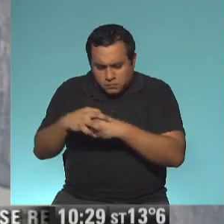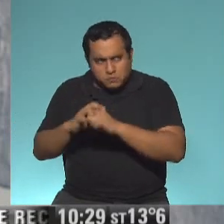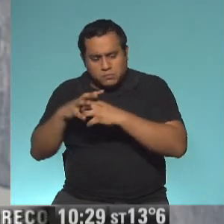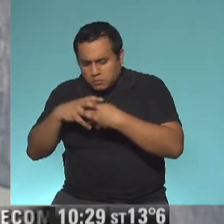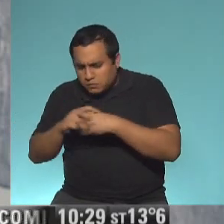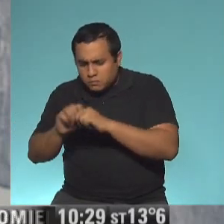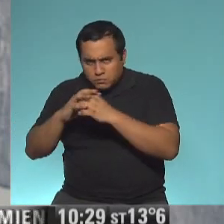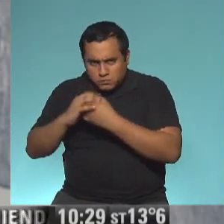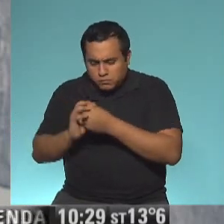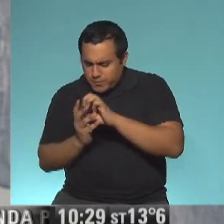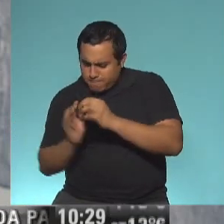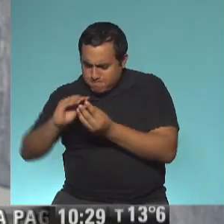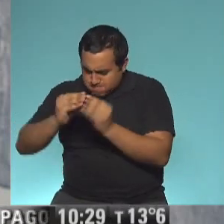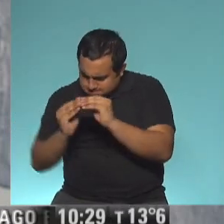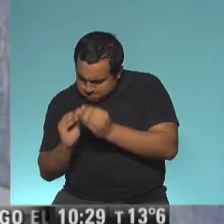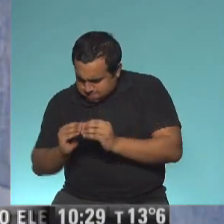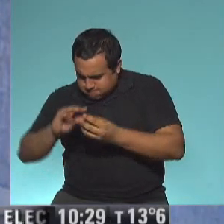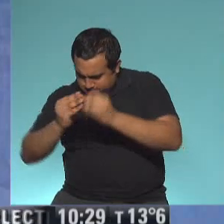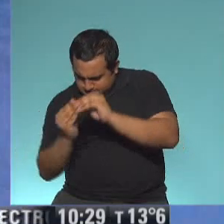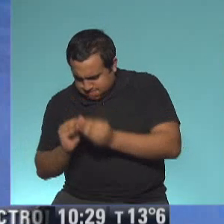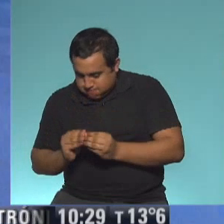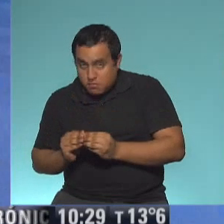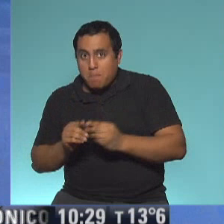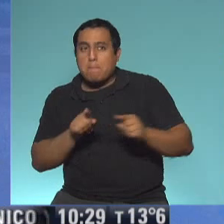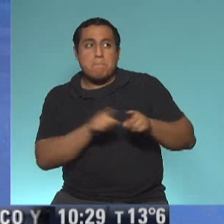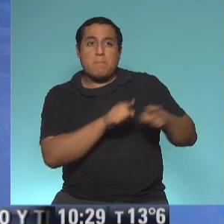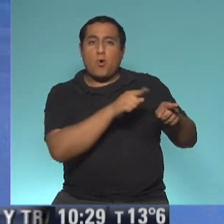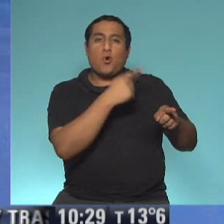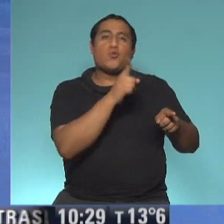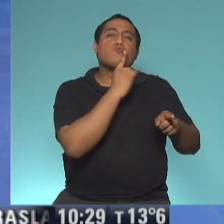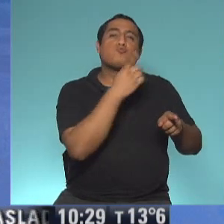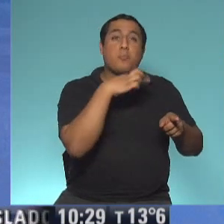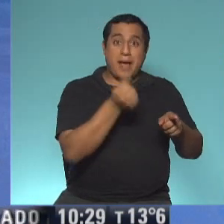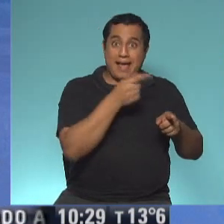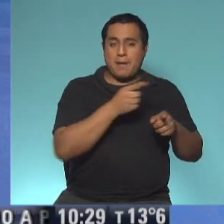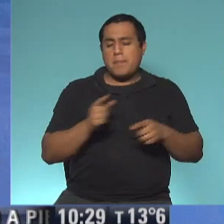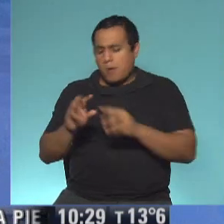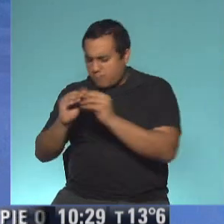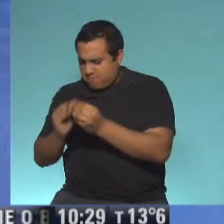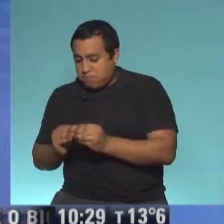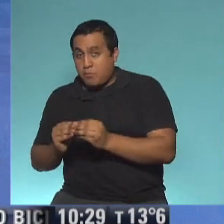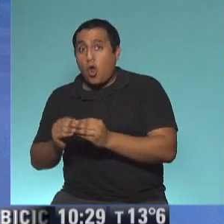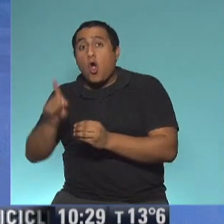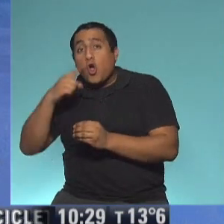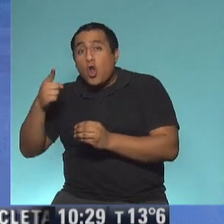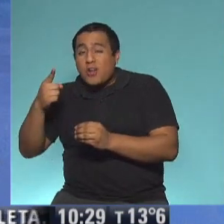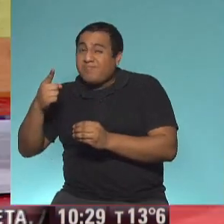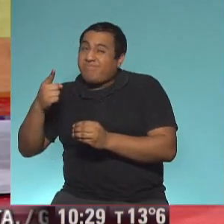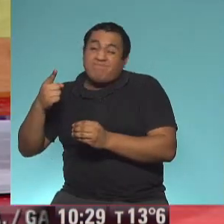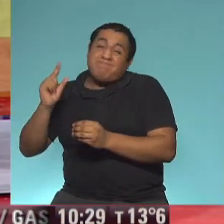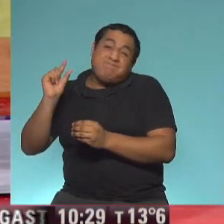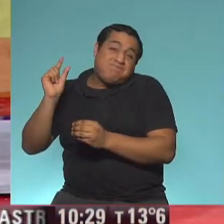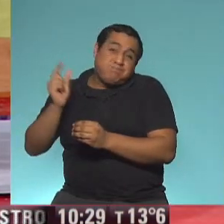de darle una linda forma, como lo hizo Tupá. Sin embargo, no consiguió tantos colores para hacer a su ave.